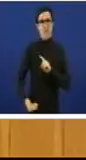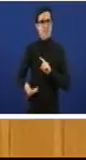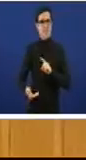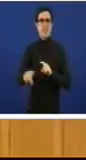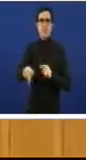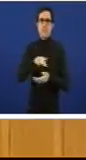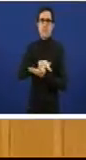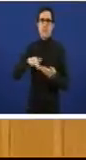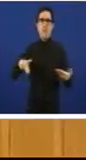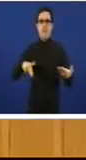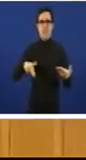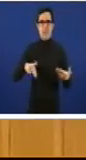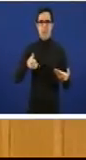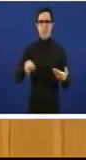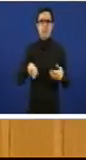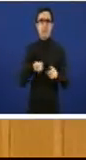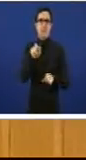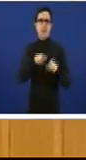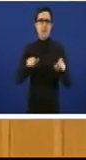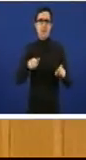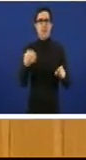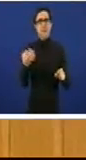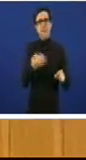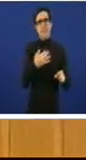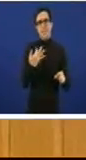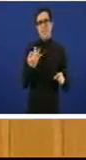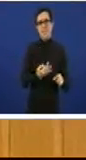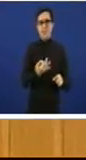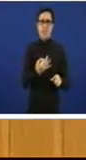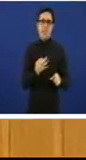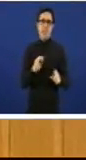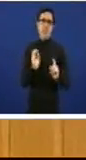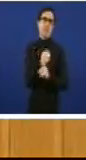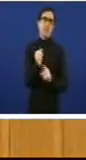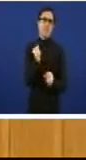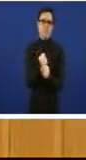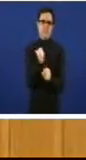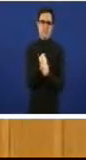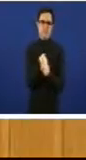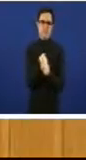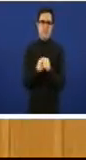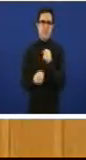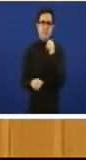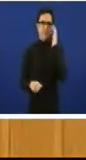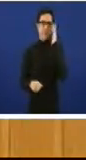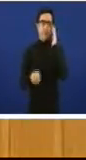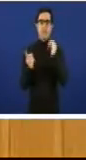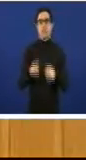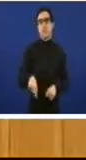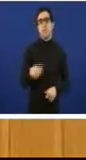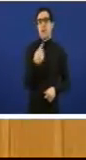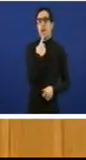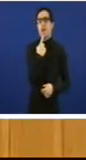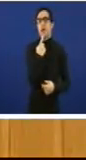atopar un emprego. E tamén decíamos na interpelación do Pleno pasado